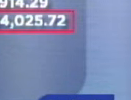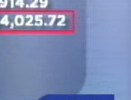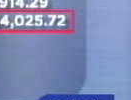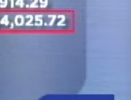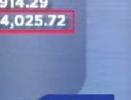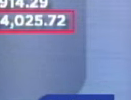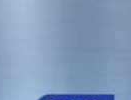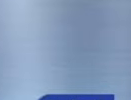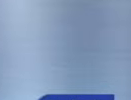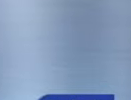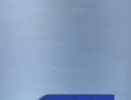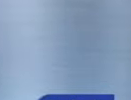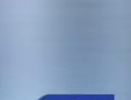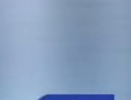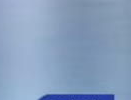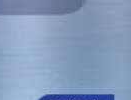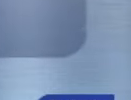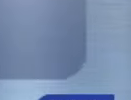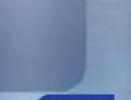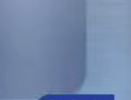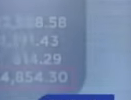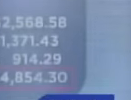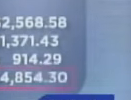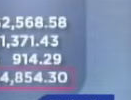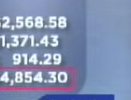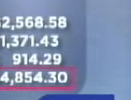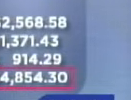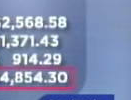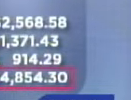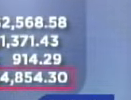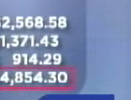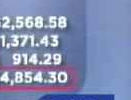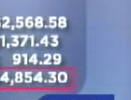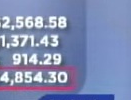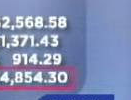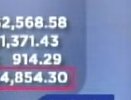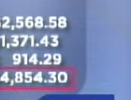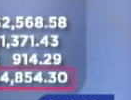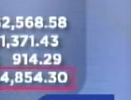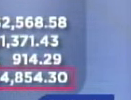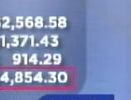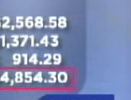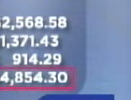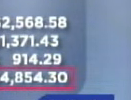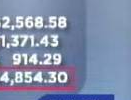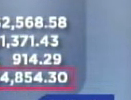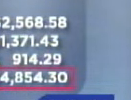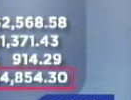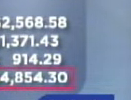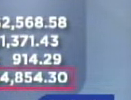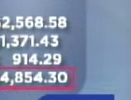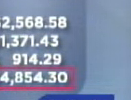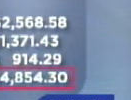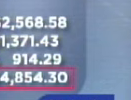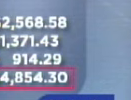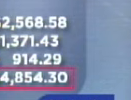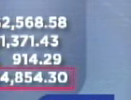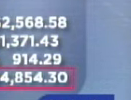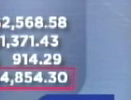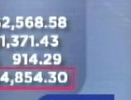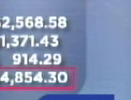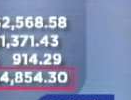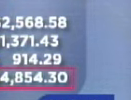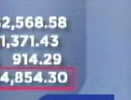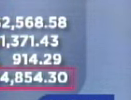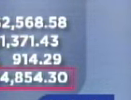totalizando un ingreso de 5 mil 781.72 dólares mensuales Mientras